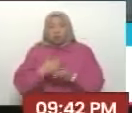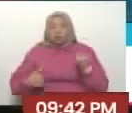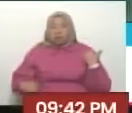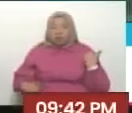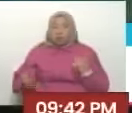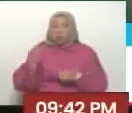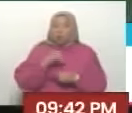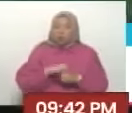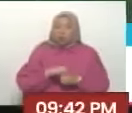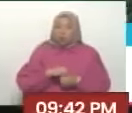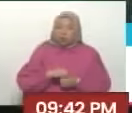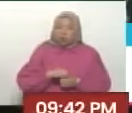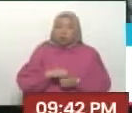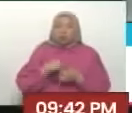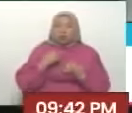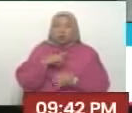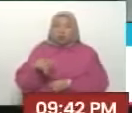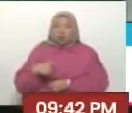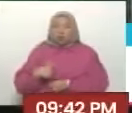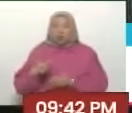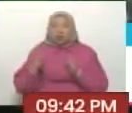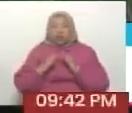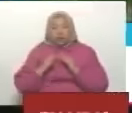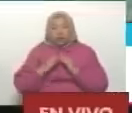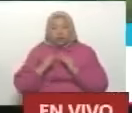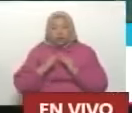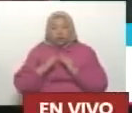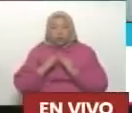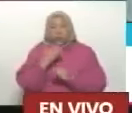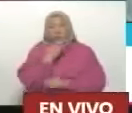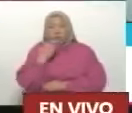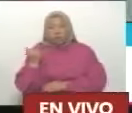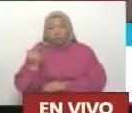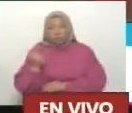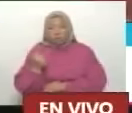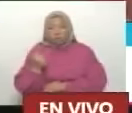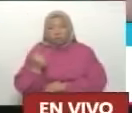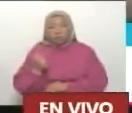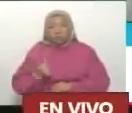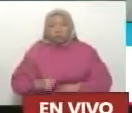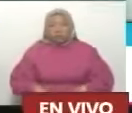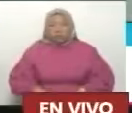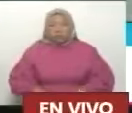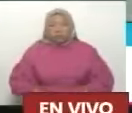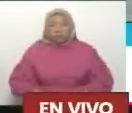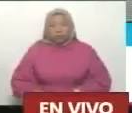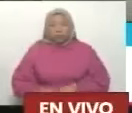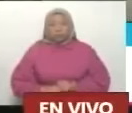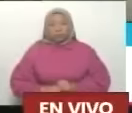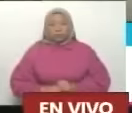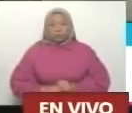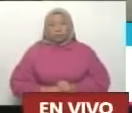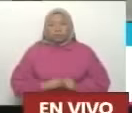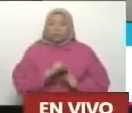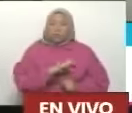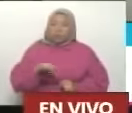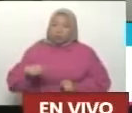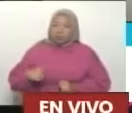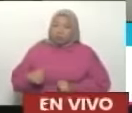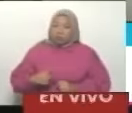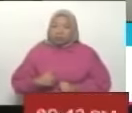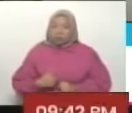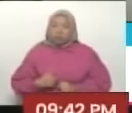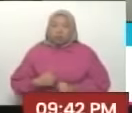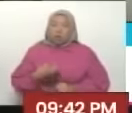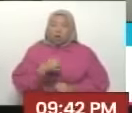reivindicados con nuestra vivienda. Pero lo mejor de todo es que llegamos a un espacio donde nosotros creímos que